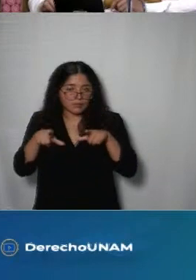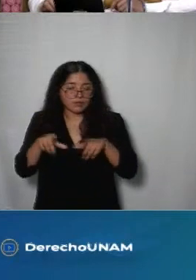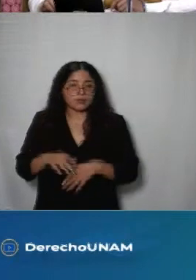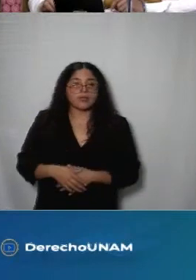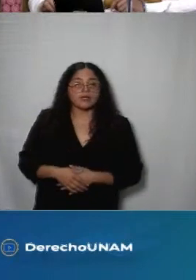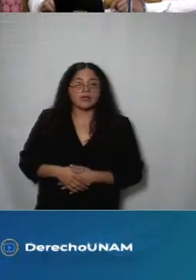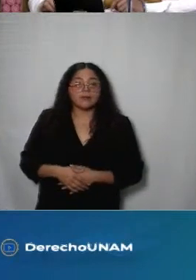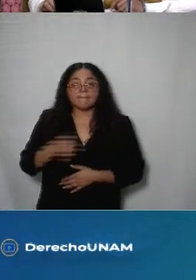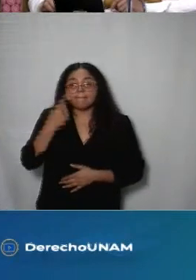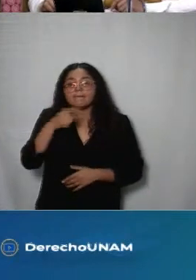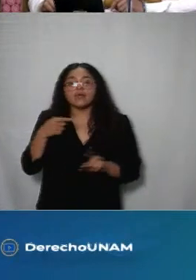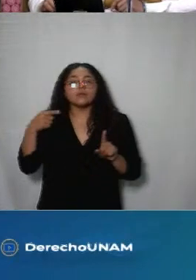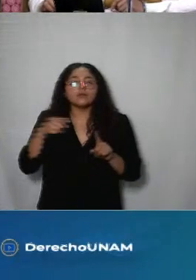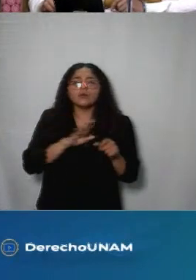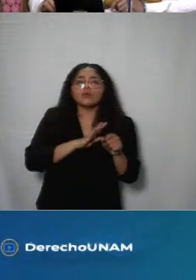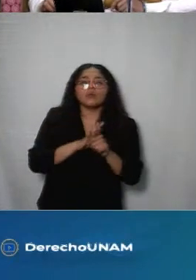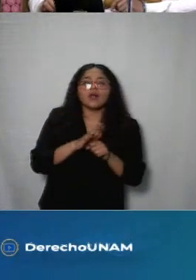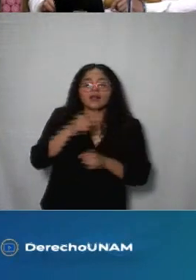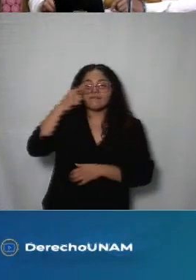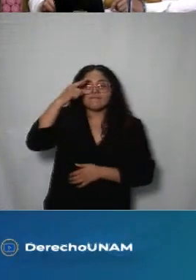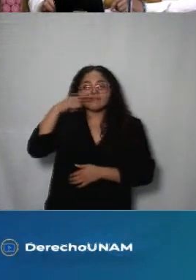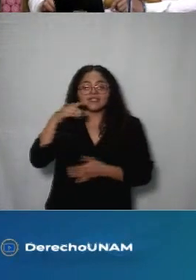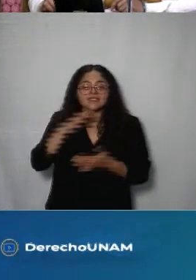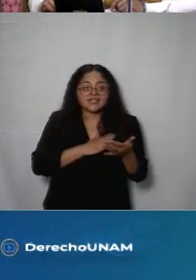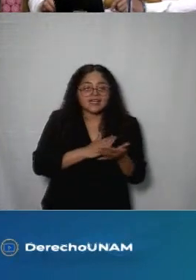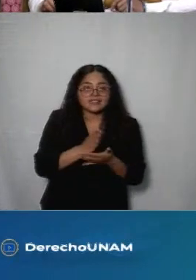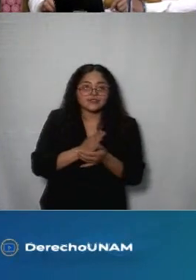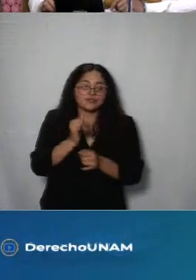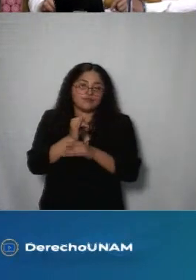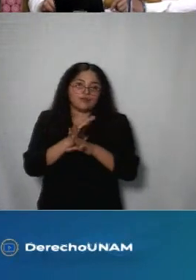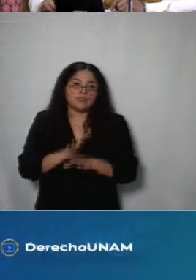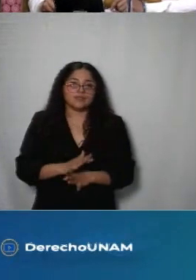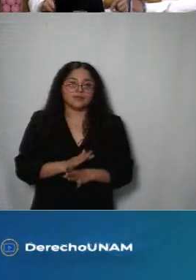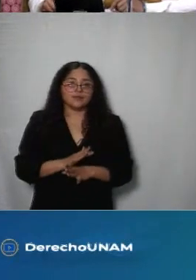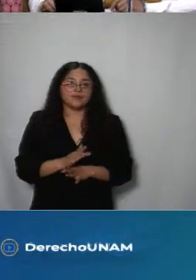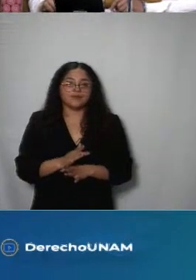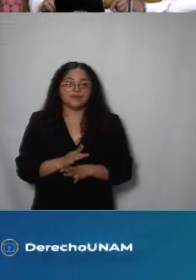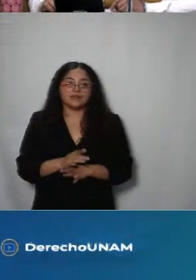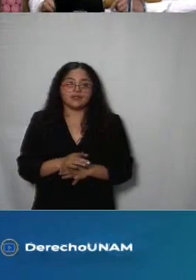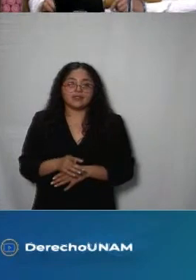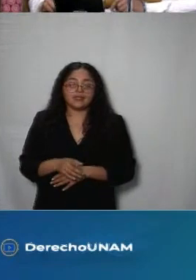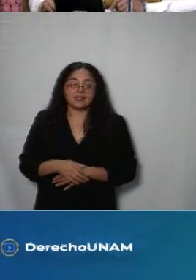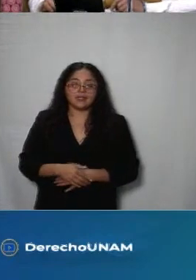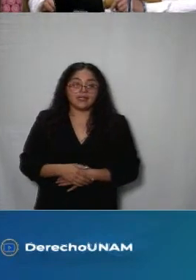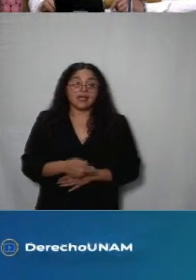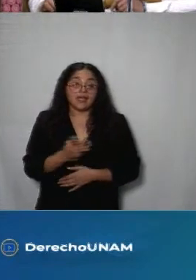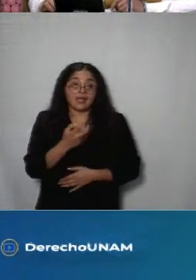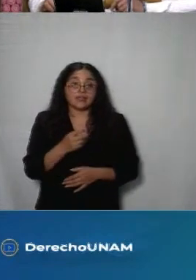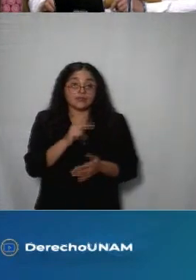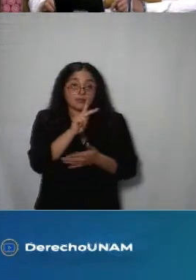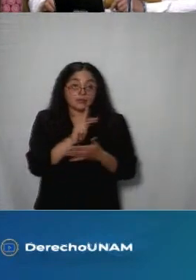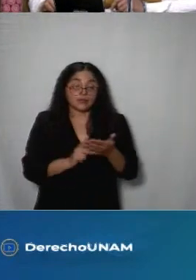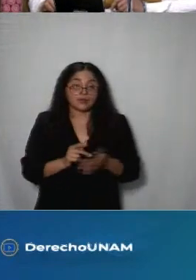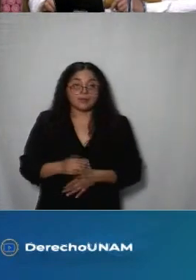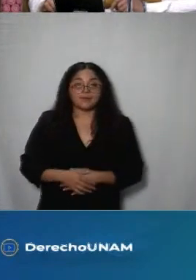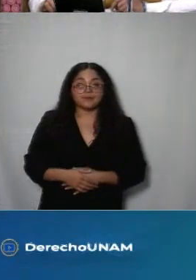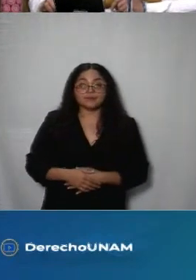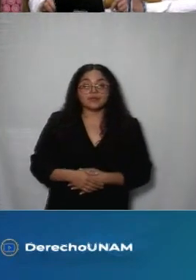diseñados exclusivamente para facilitar el acceso a la información sobre estos programas sociales